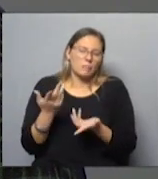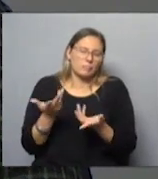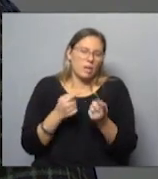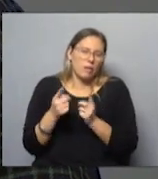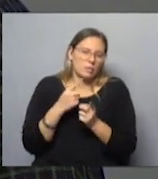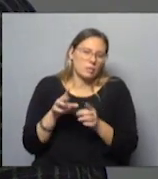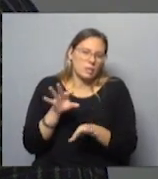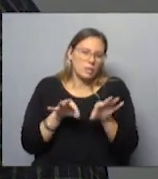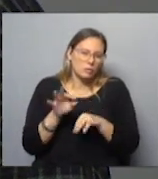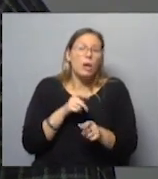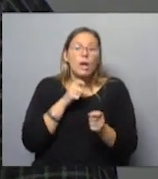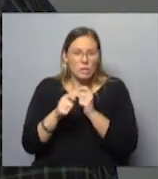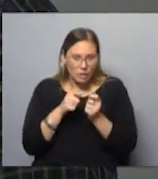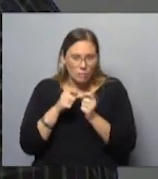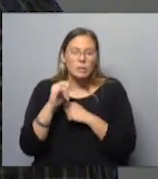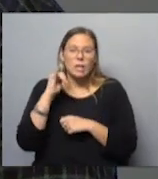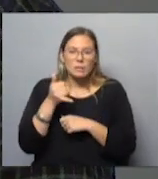hicimos una entrevista,